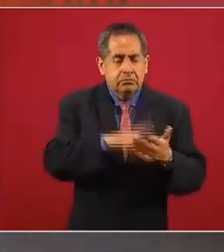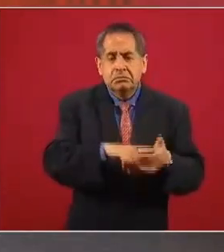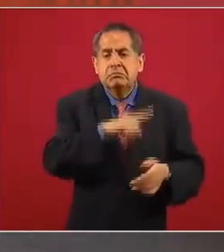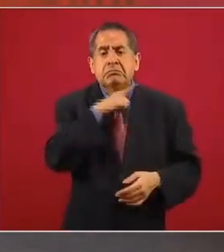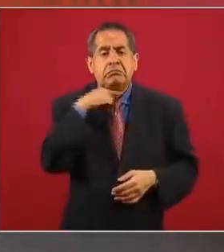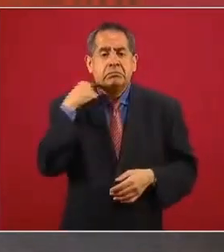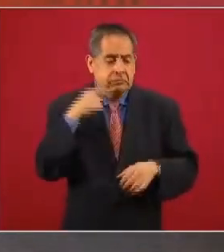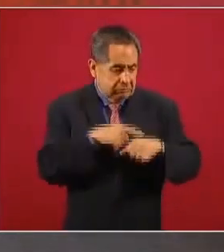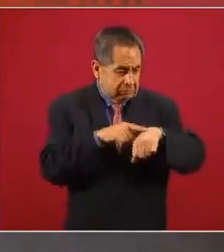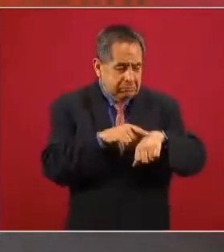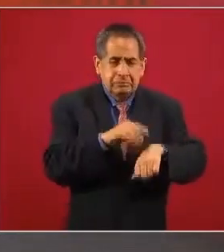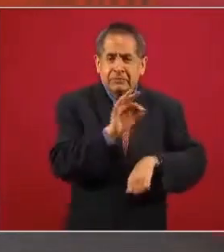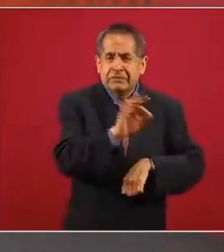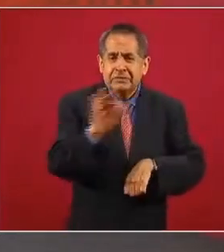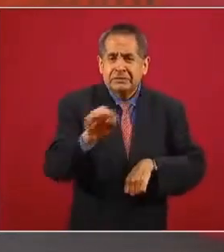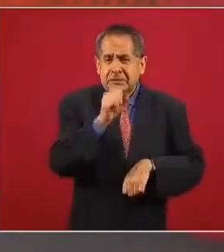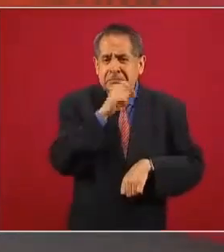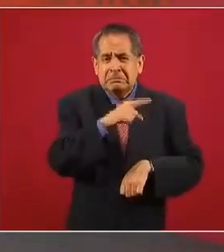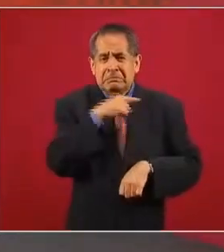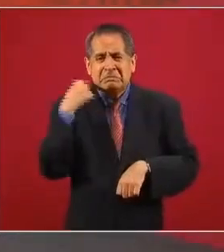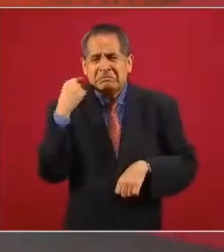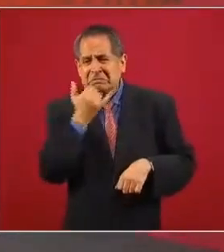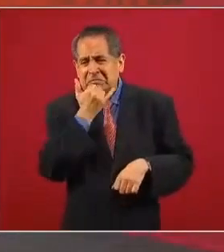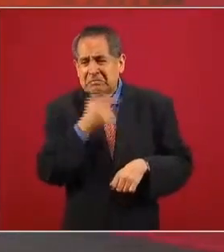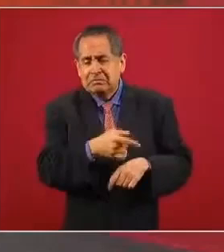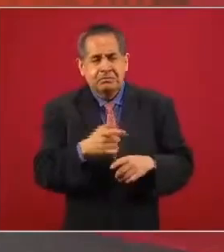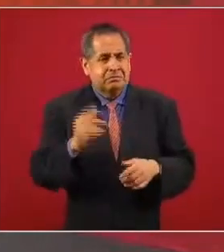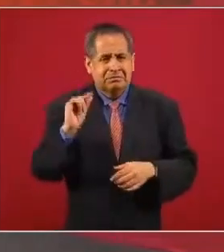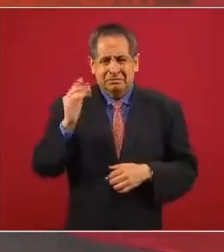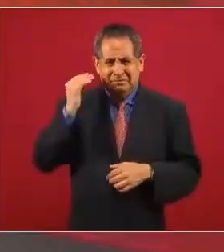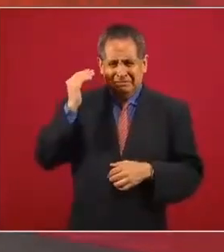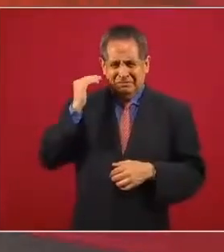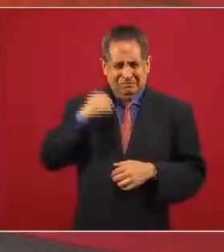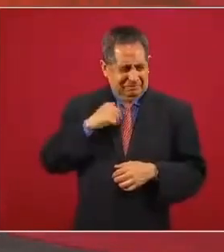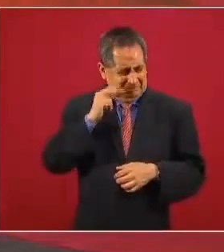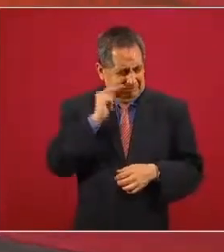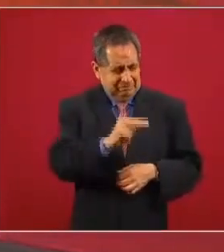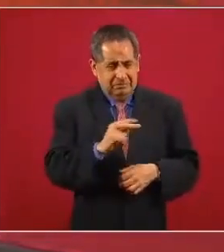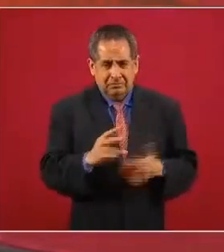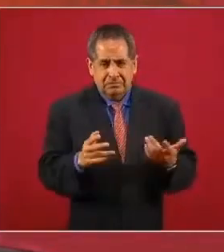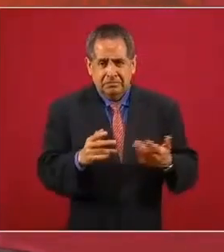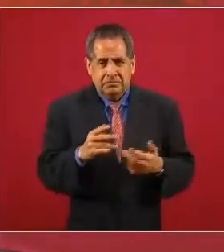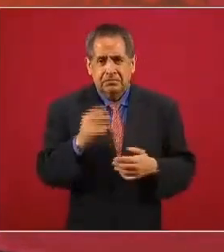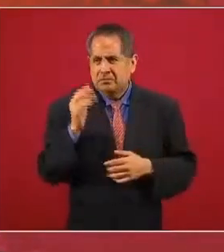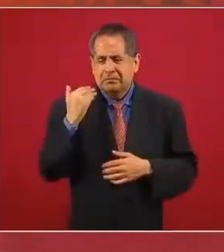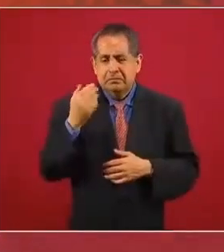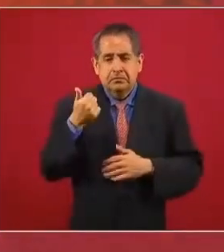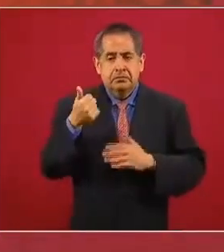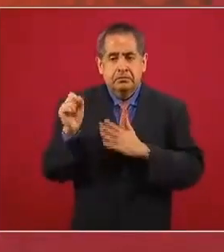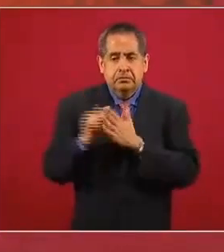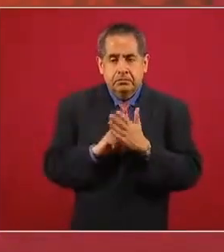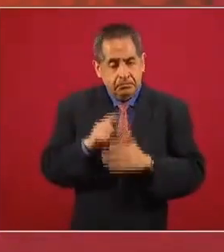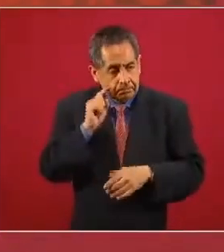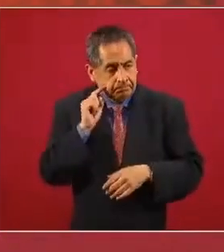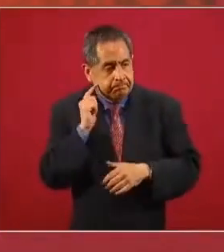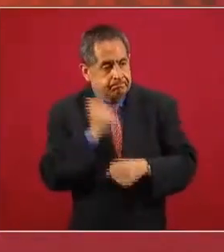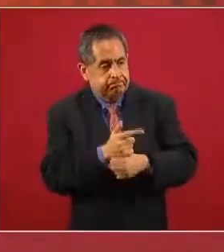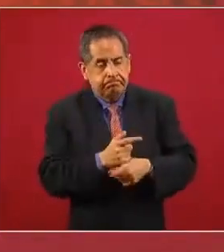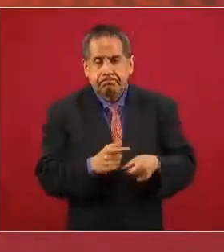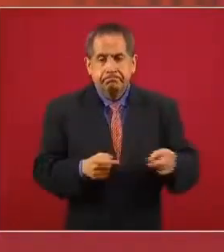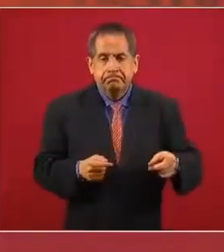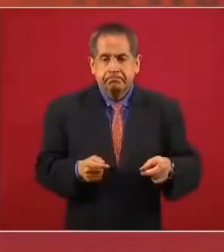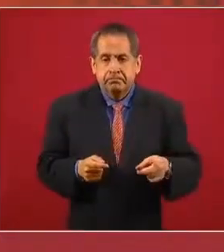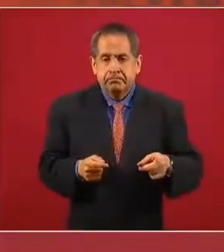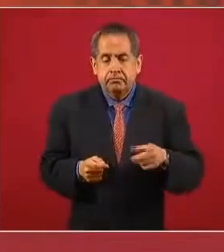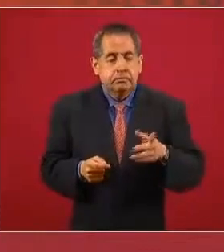hace relativamente poco, seis meses, por